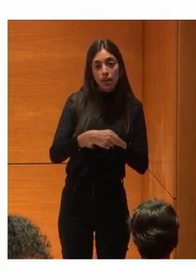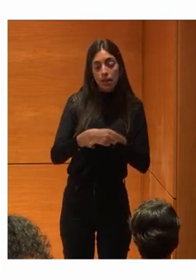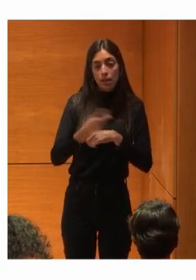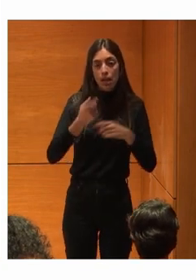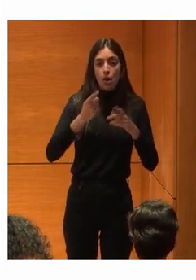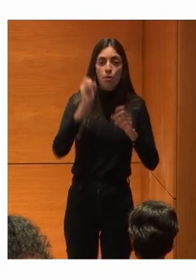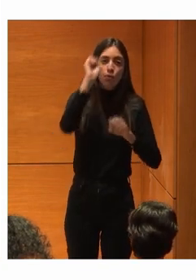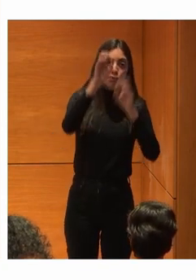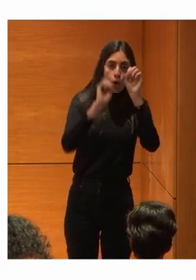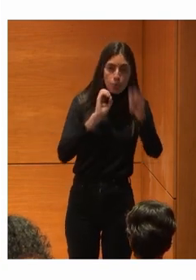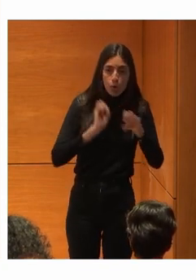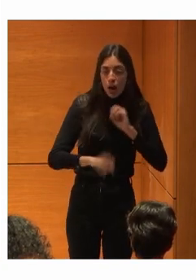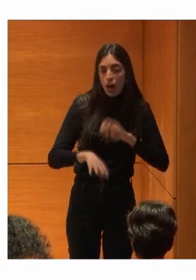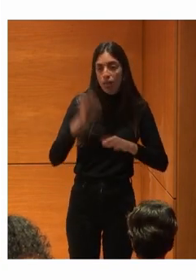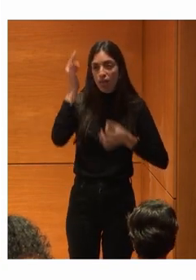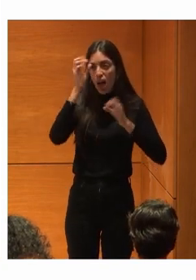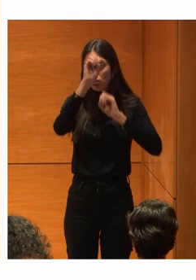a un formulario Meter datos Y tal